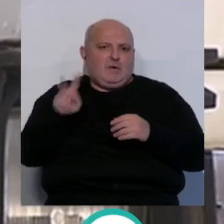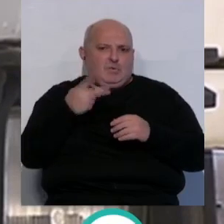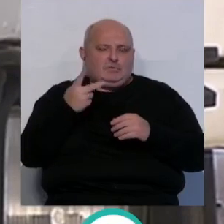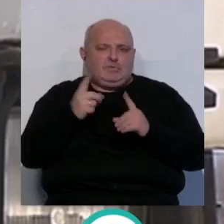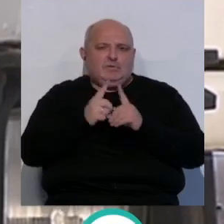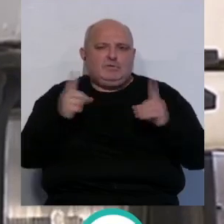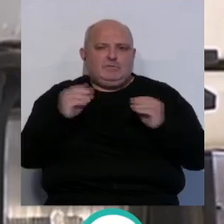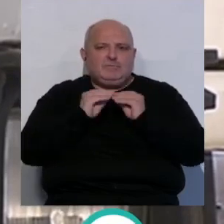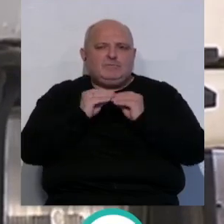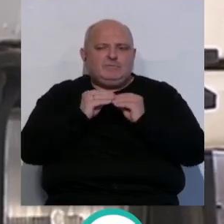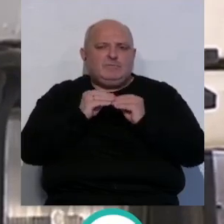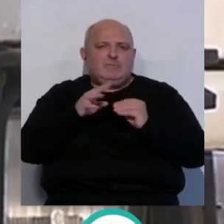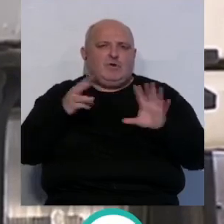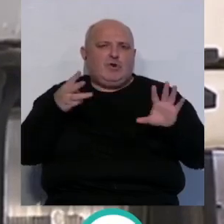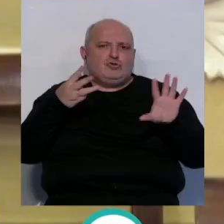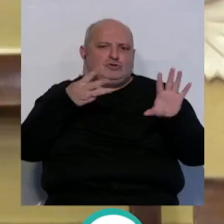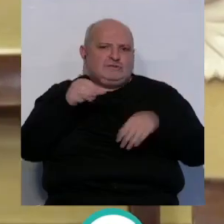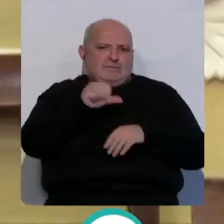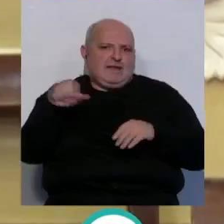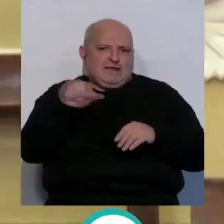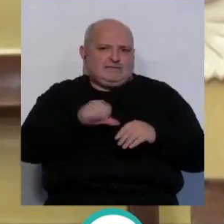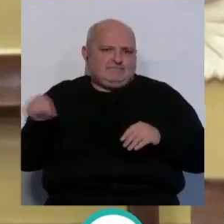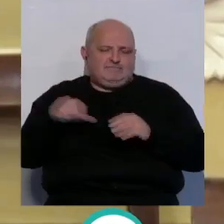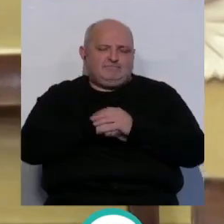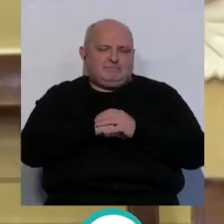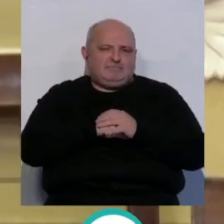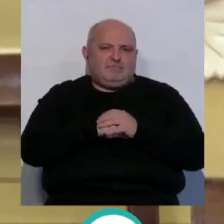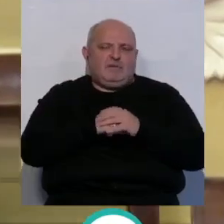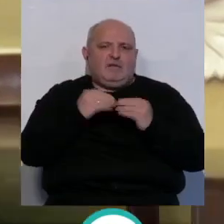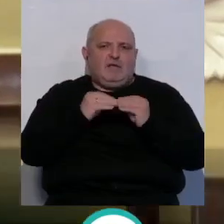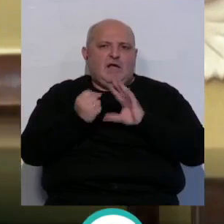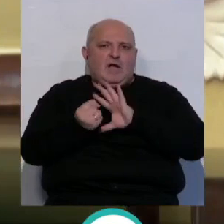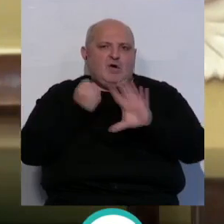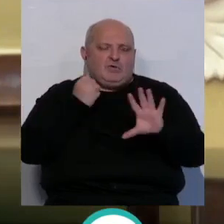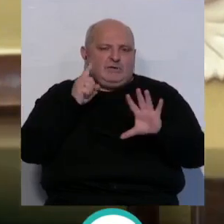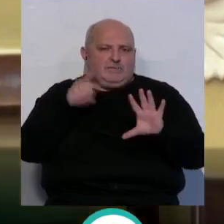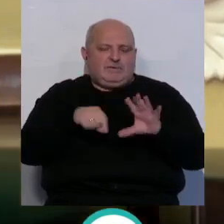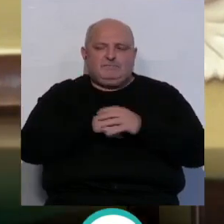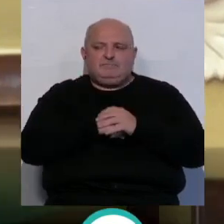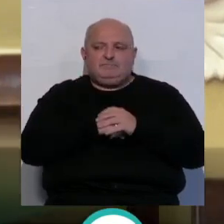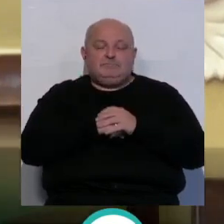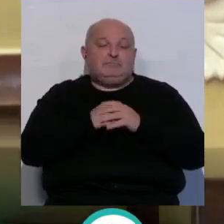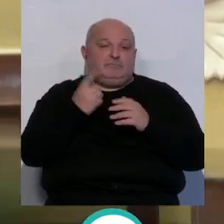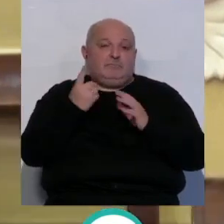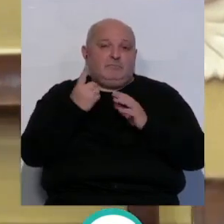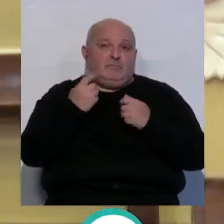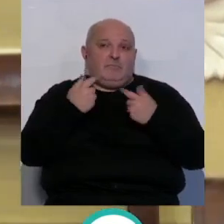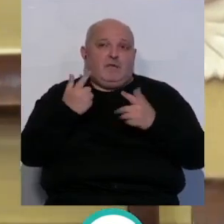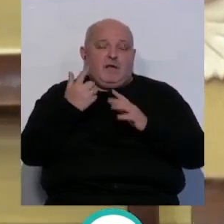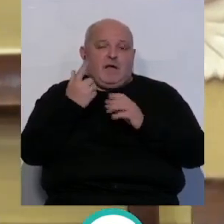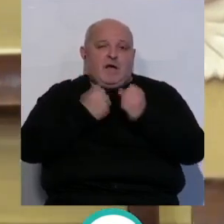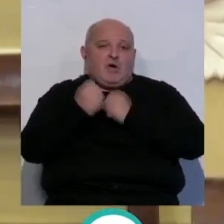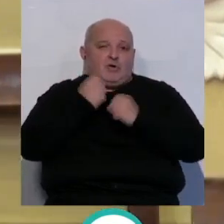un plazo de ejecución de ocho semanas. Vamos a mejorar la eficiencia energética, que también redundará en un ahorro